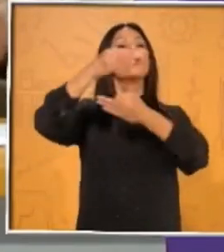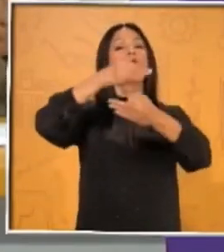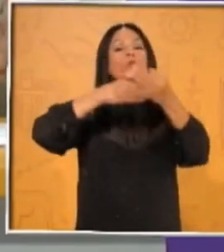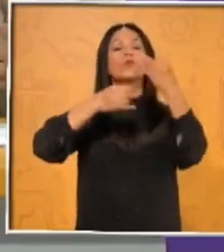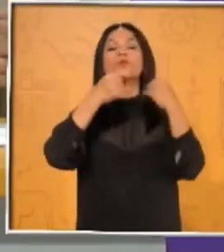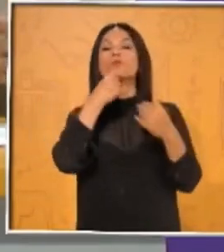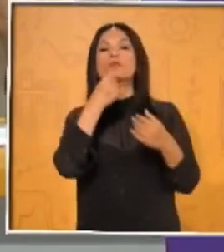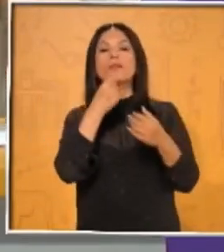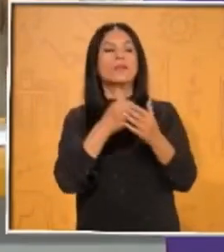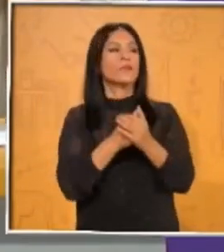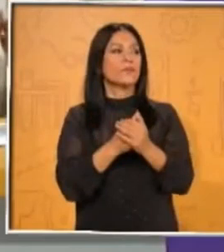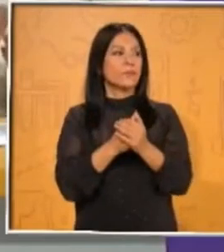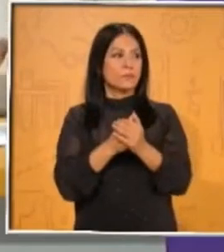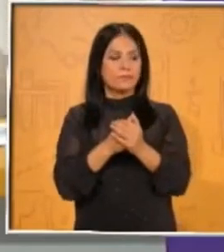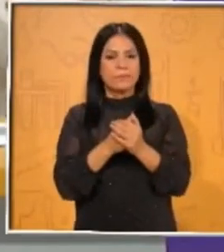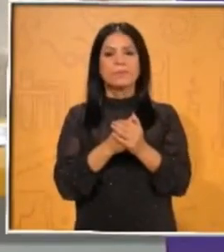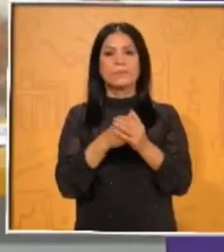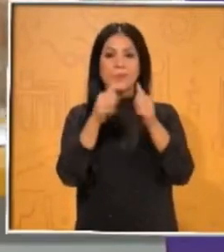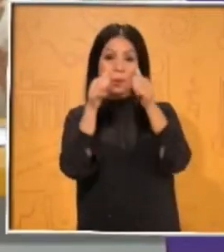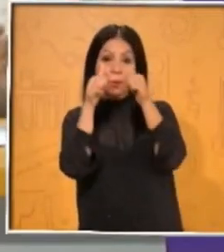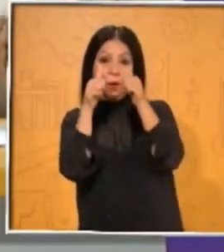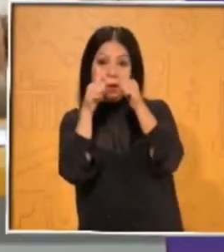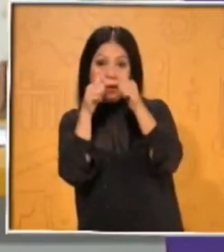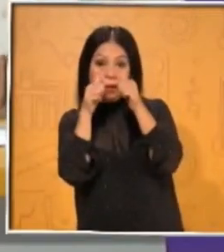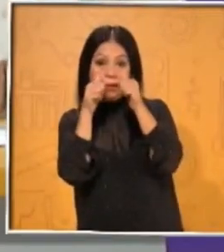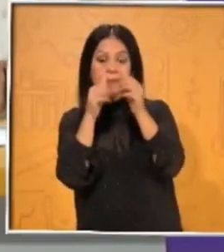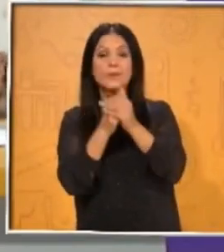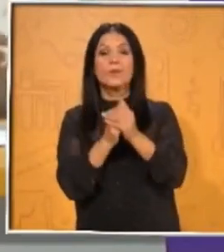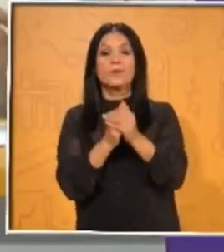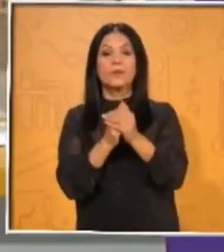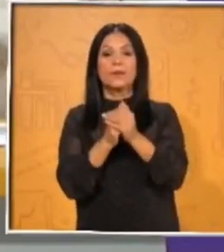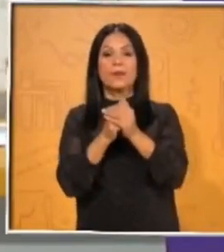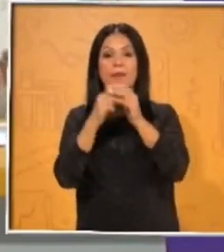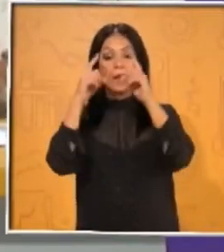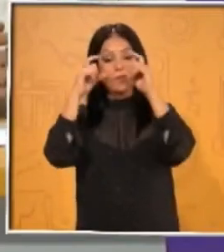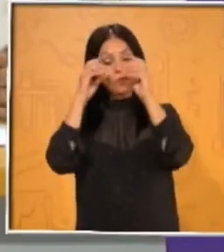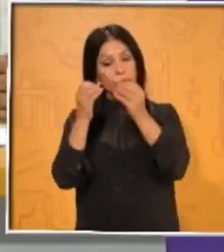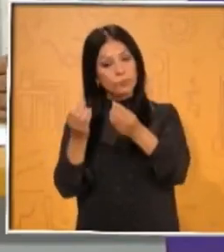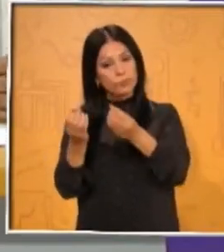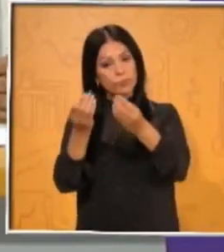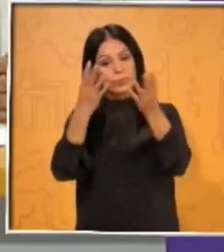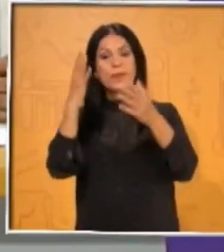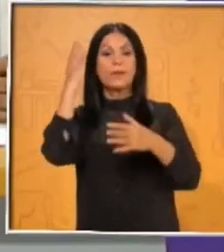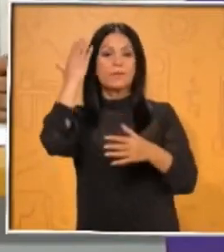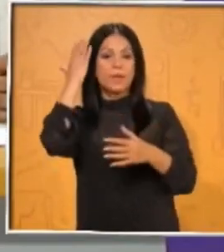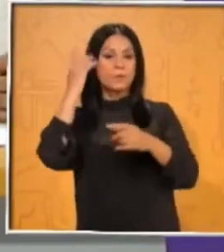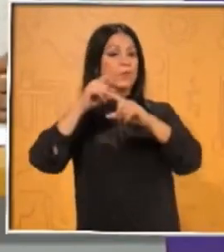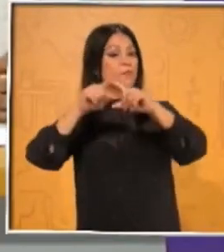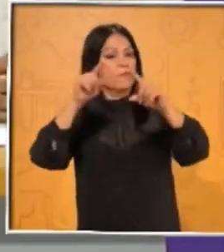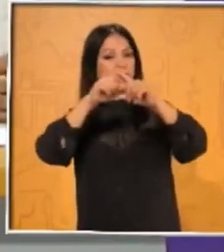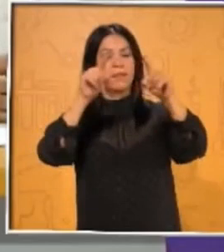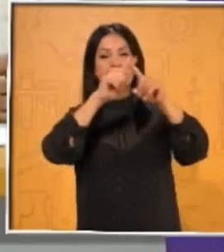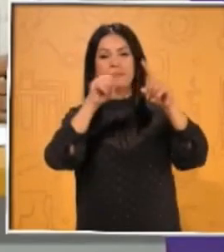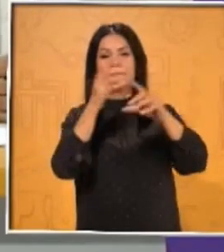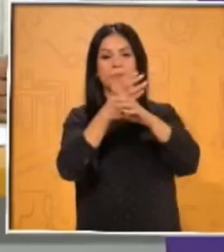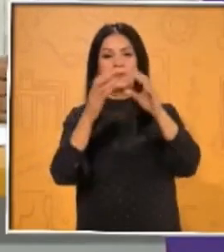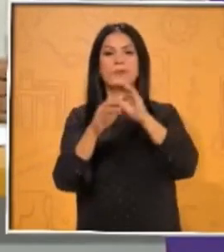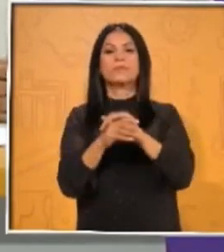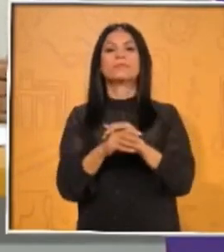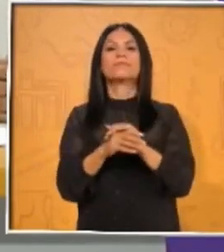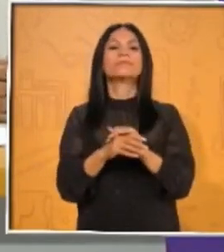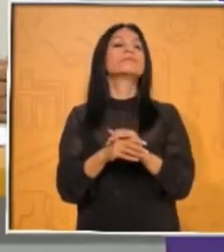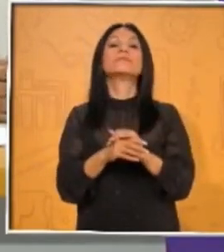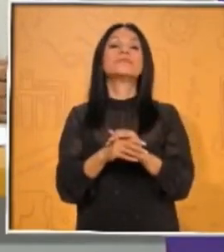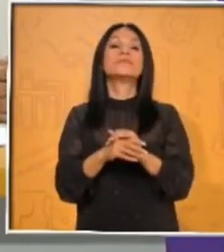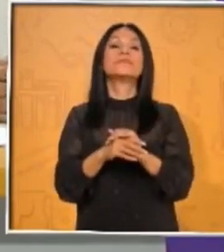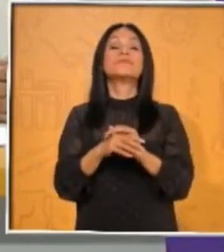estar viendo, Dana, pues que estén muy atentos y nos sigan mandando sus imágenes y sus trabajos que están haciendo ahí en casita. Muy bien, esperamos que este tema